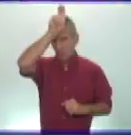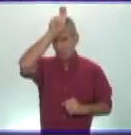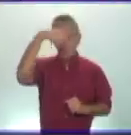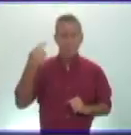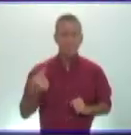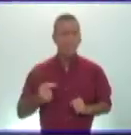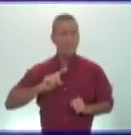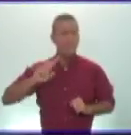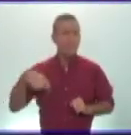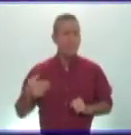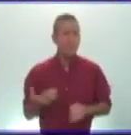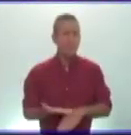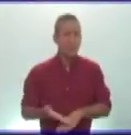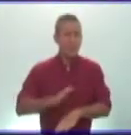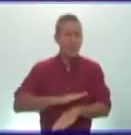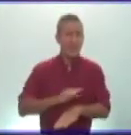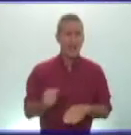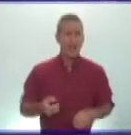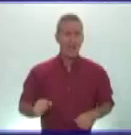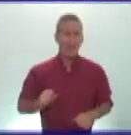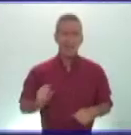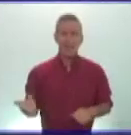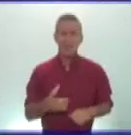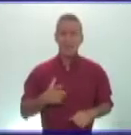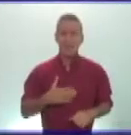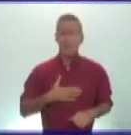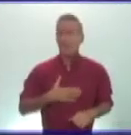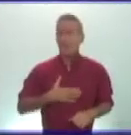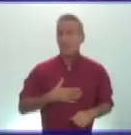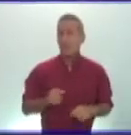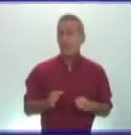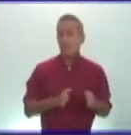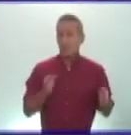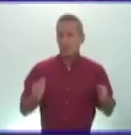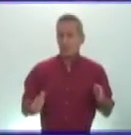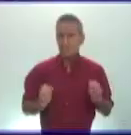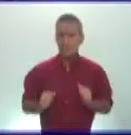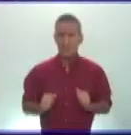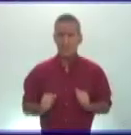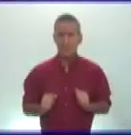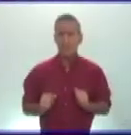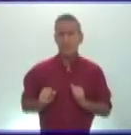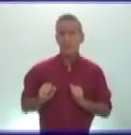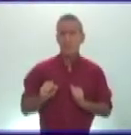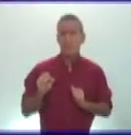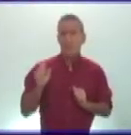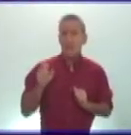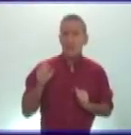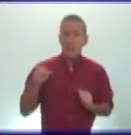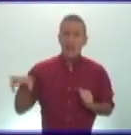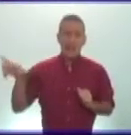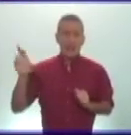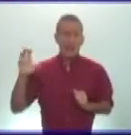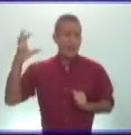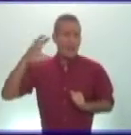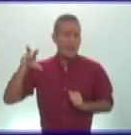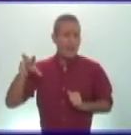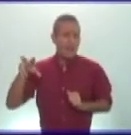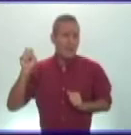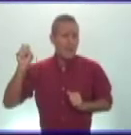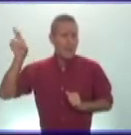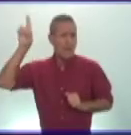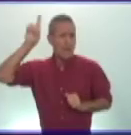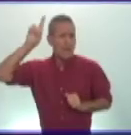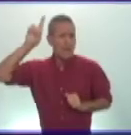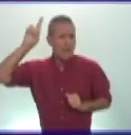antes de cristo hubo cuatro guerras civiles romanas y la última acabaría destruyendo la república en la primera se enfrentaron cayo mario y lucio